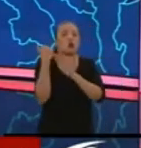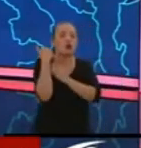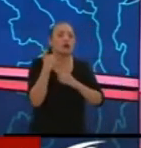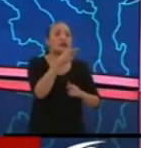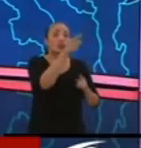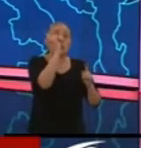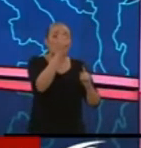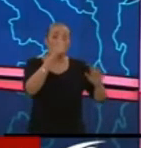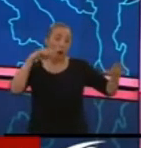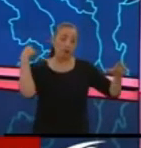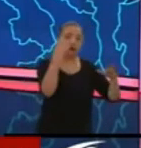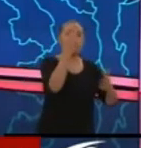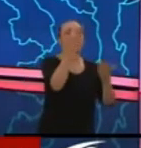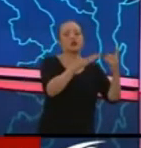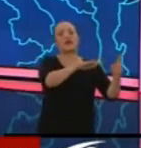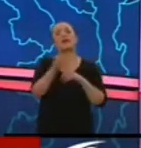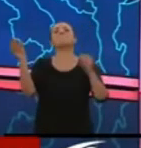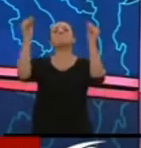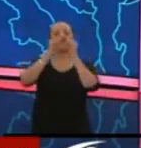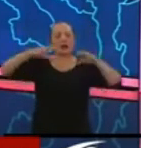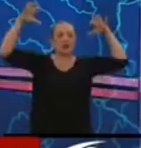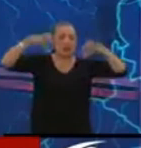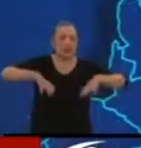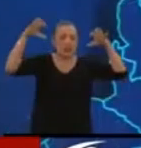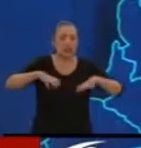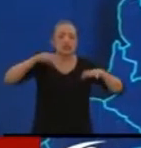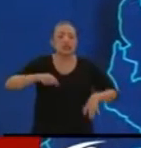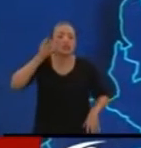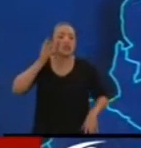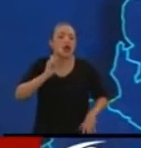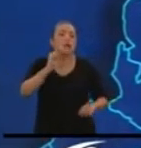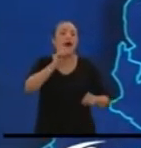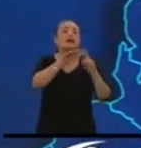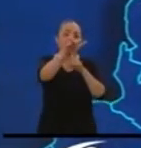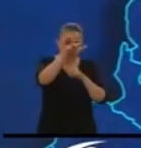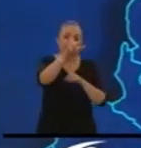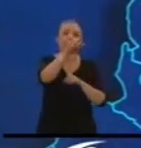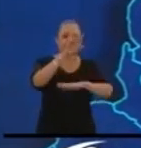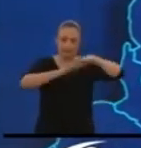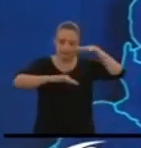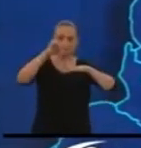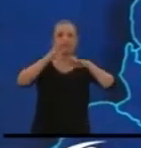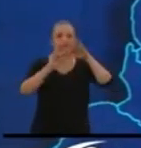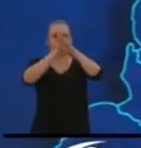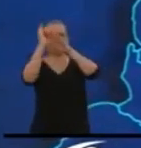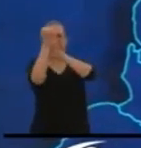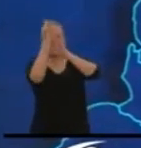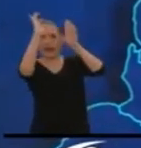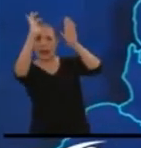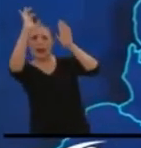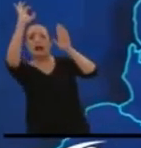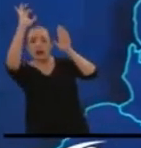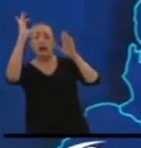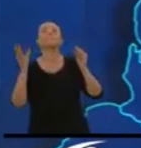generar fuertes lluvias durante los próximos cinco días exactamente en archipiélago de San Andrés Providencia, Santa Catalina